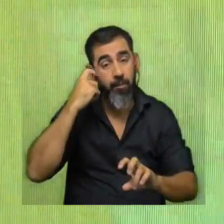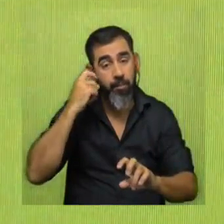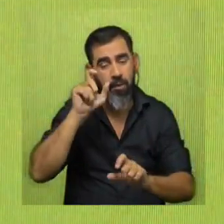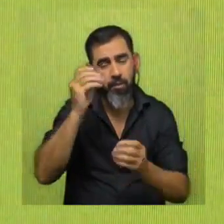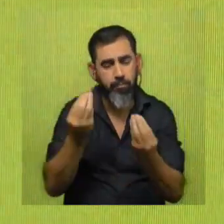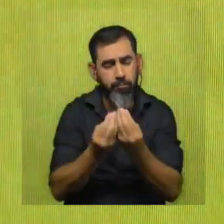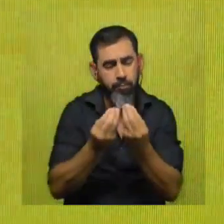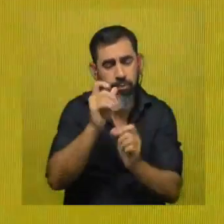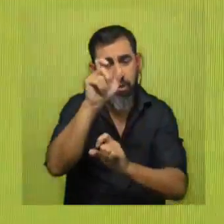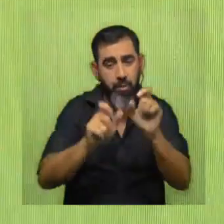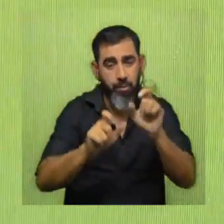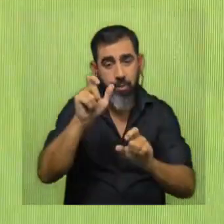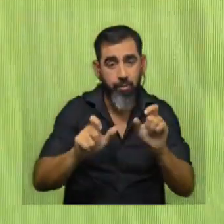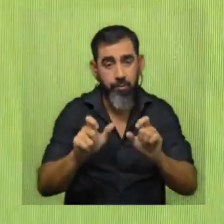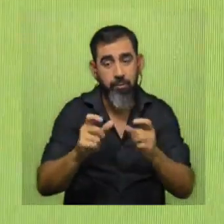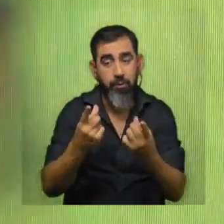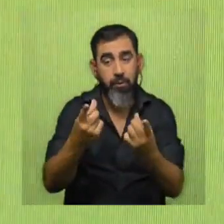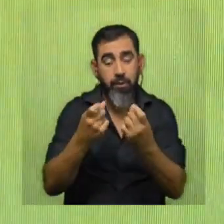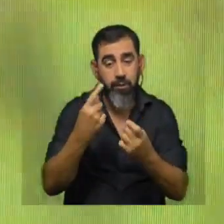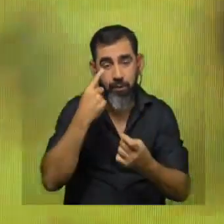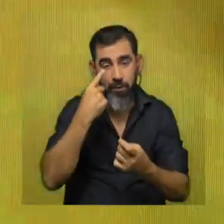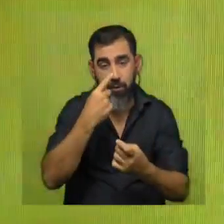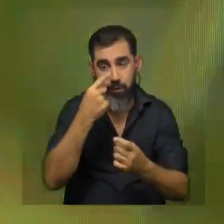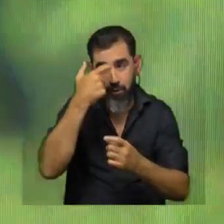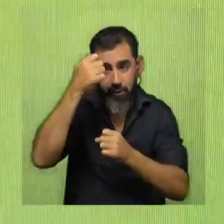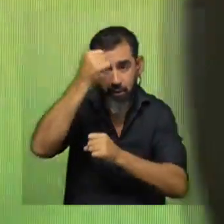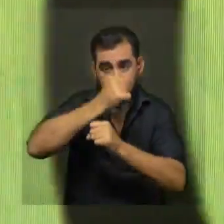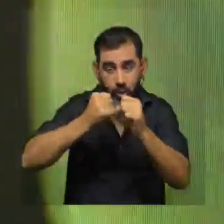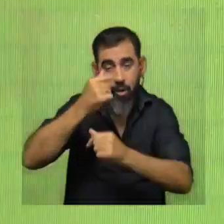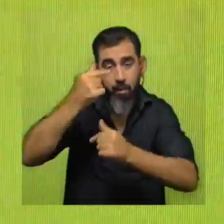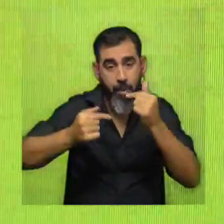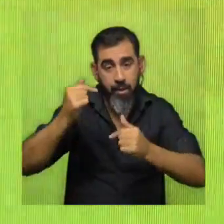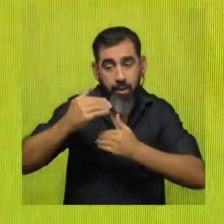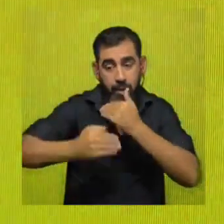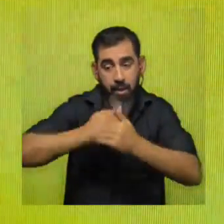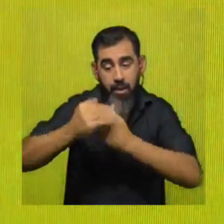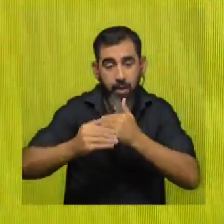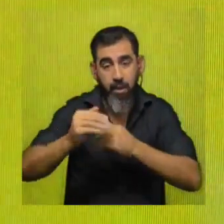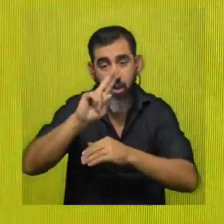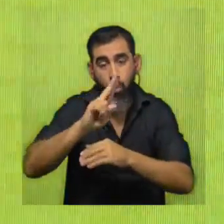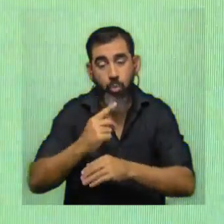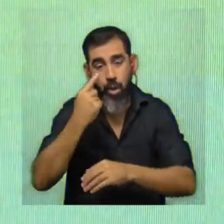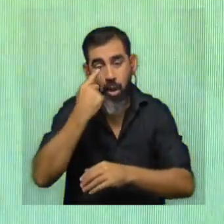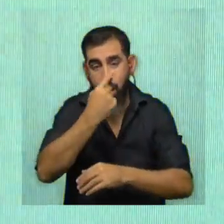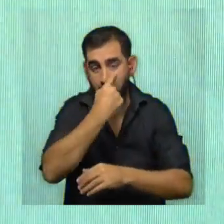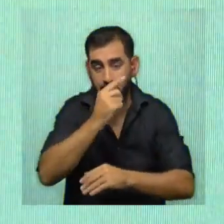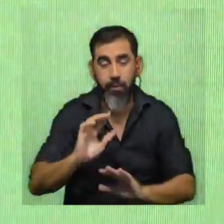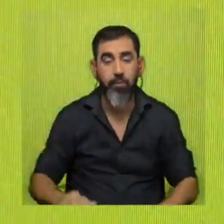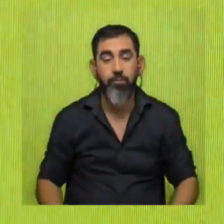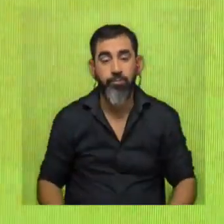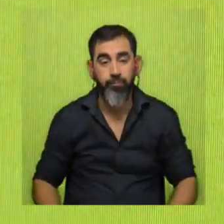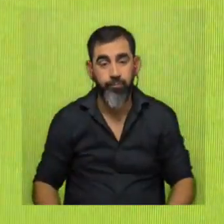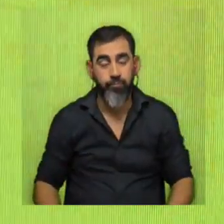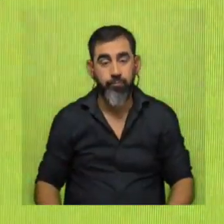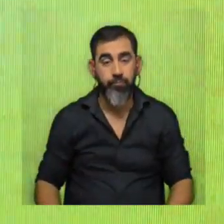gente y cada vez más que va recurriendo a medida que la tecnología y los materiales avanzan al uso de este tipo de lentes y